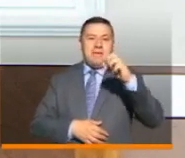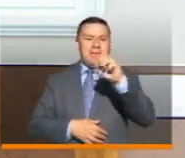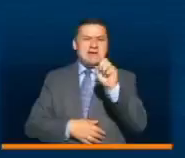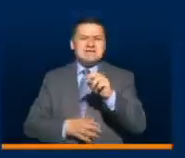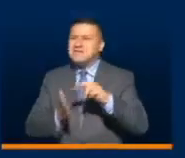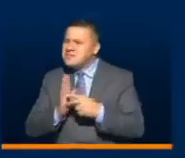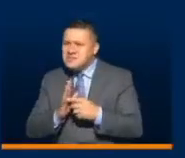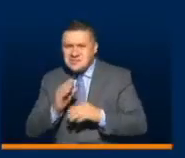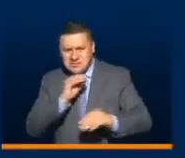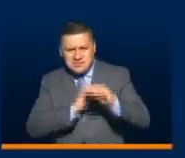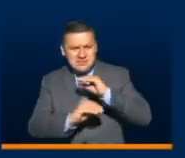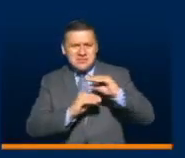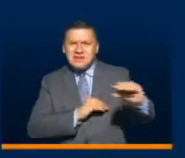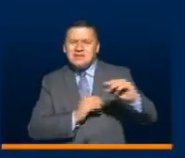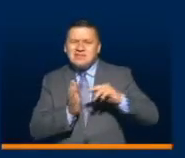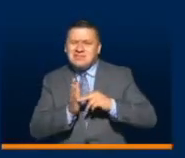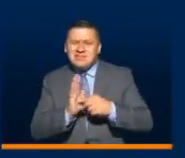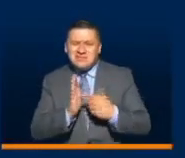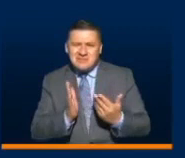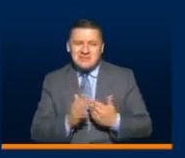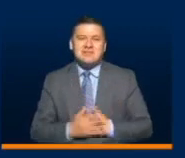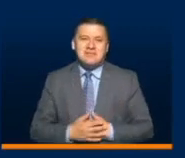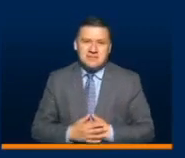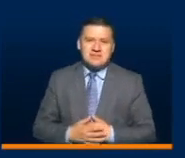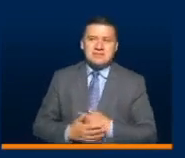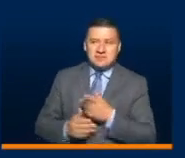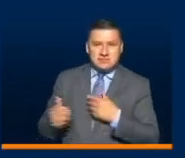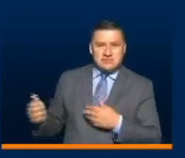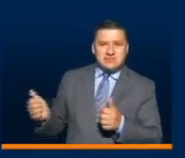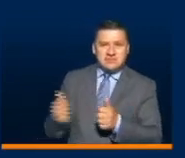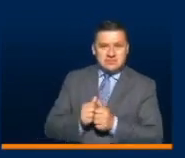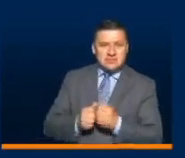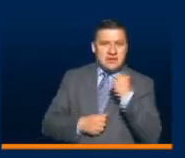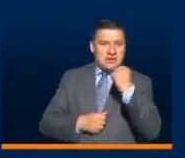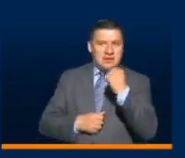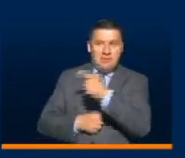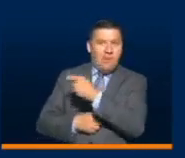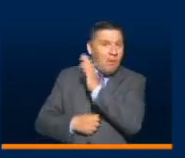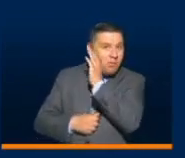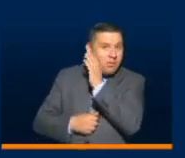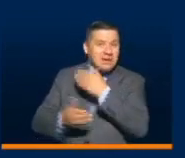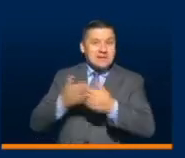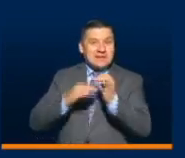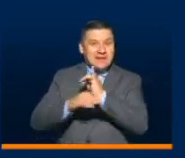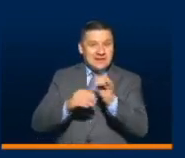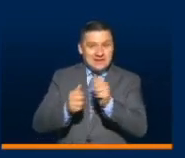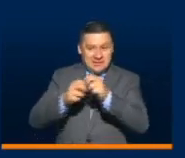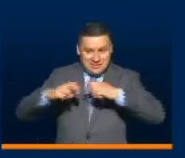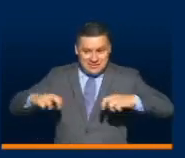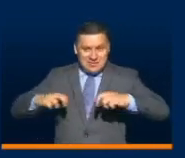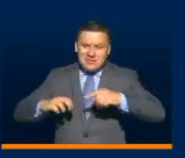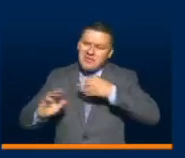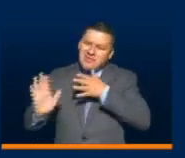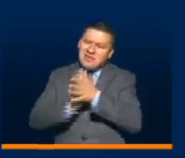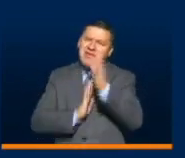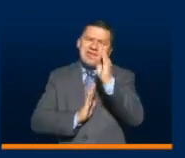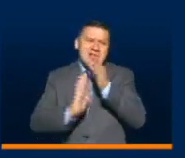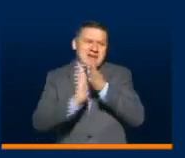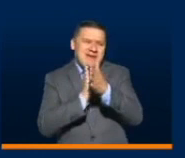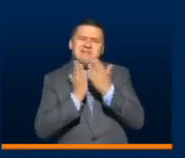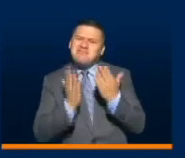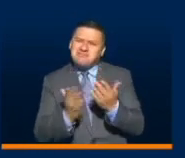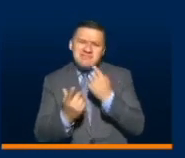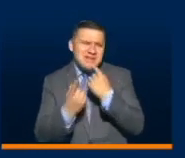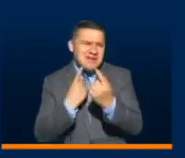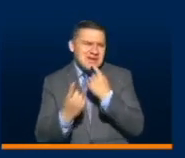hablemos de esas transferencias económicas y también usted está acompañada por dos beneficiarias en Providencia para que nos cuente ese testimonio